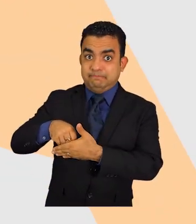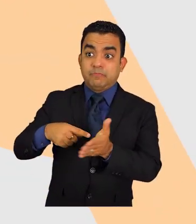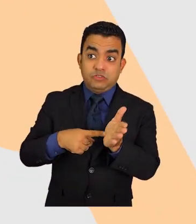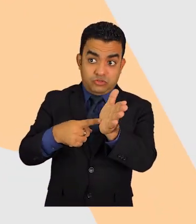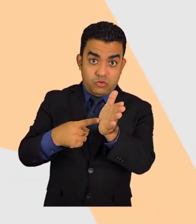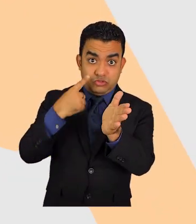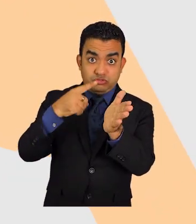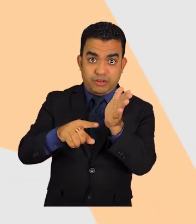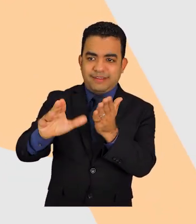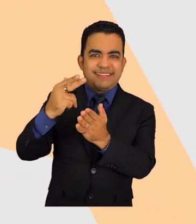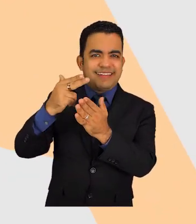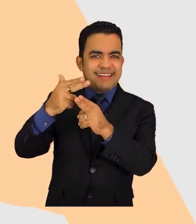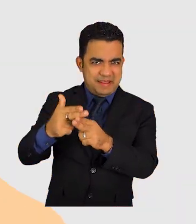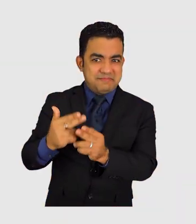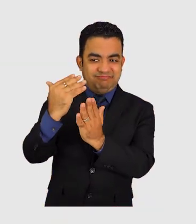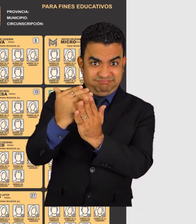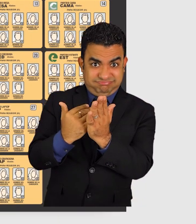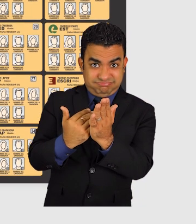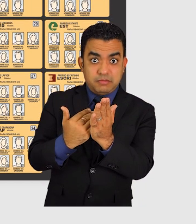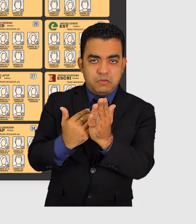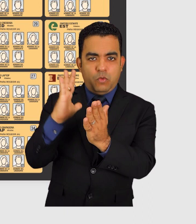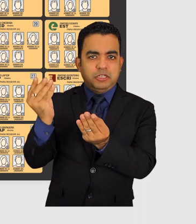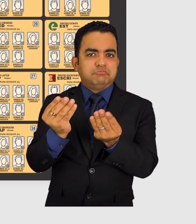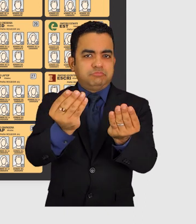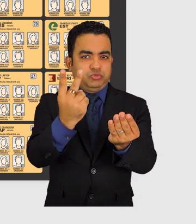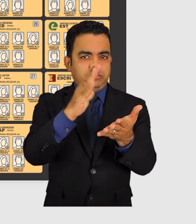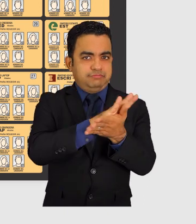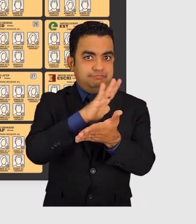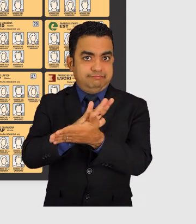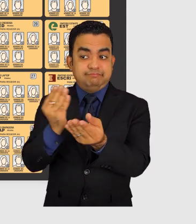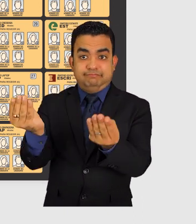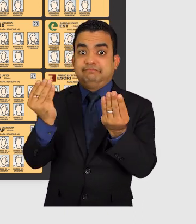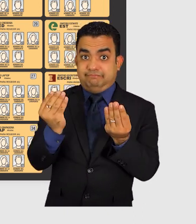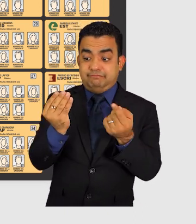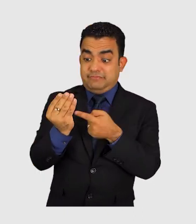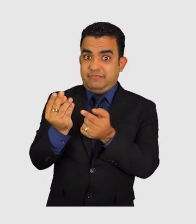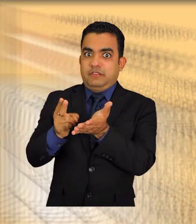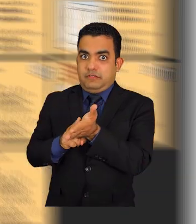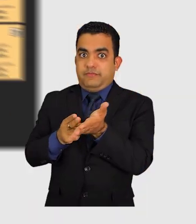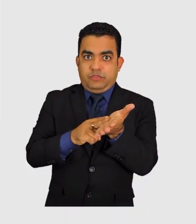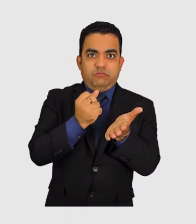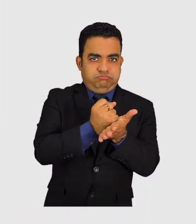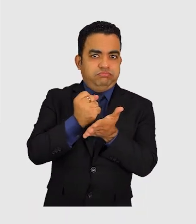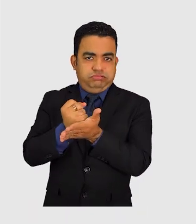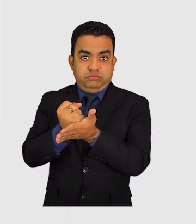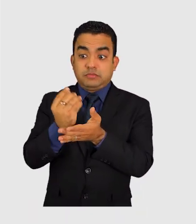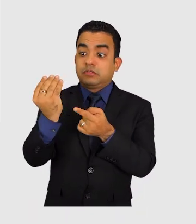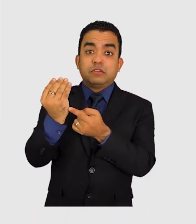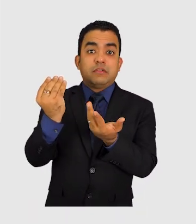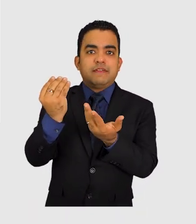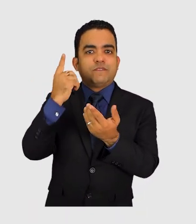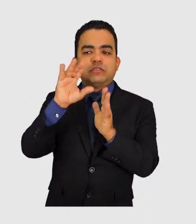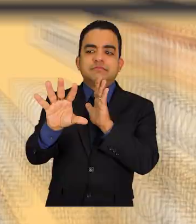presentarla para verificar la presencia en el padrón, y luego te entregarán dos boletas electorales, firmadas y selladas, una para que